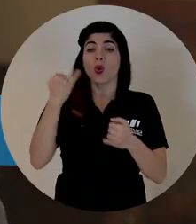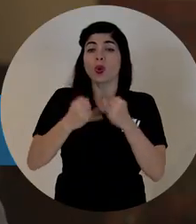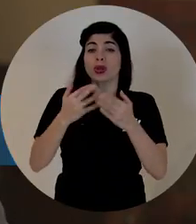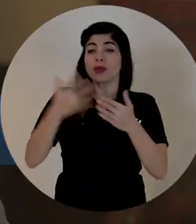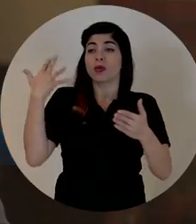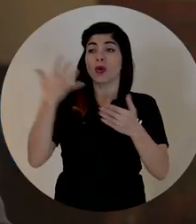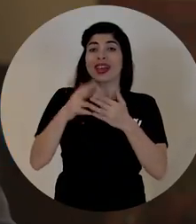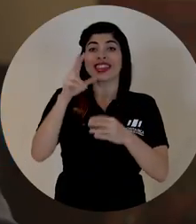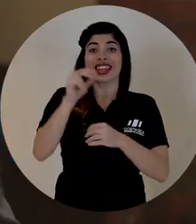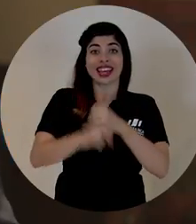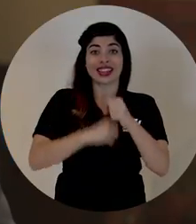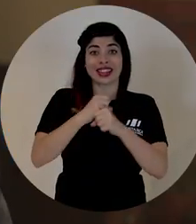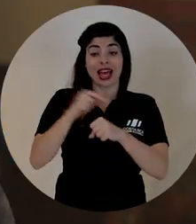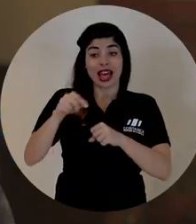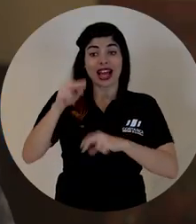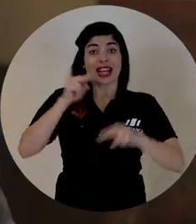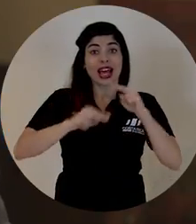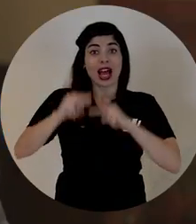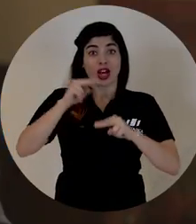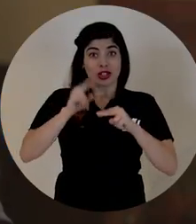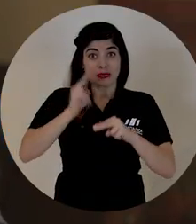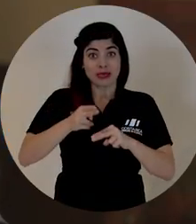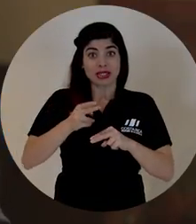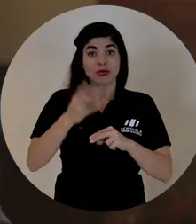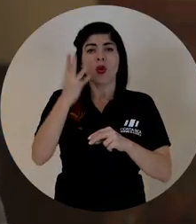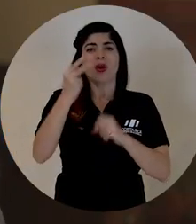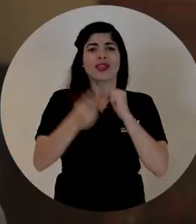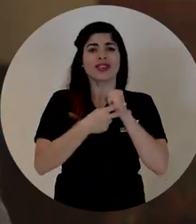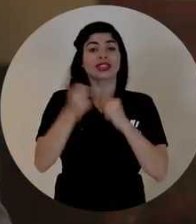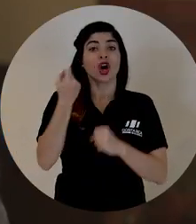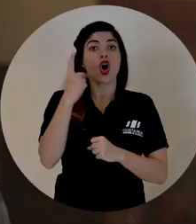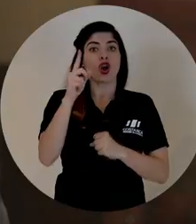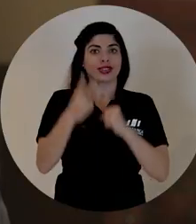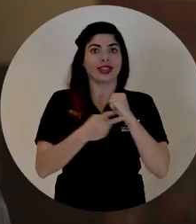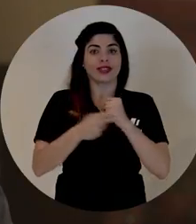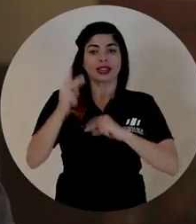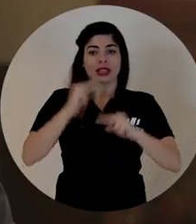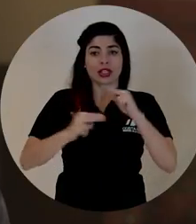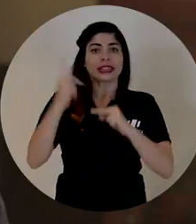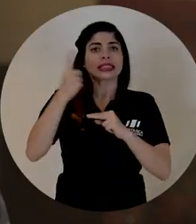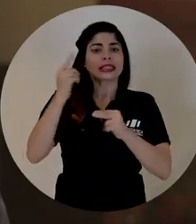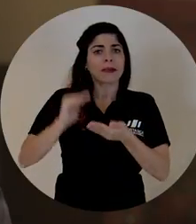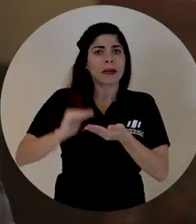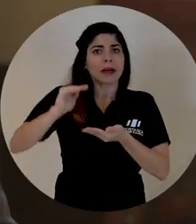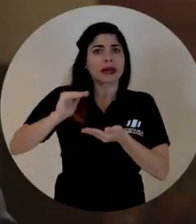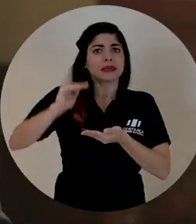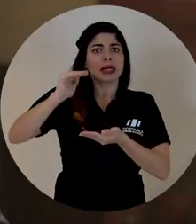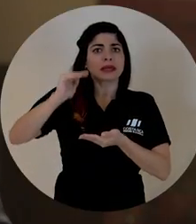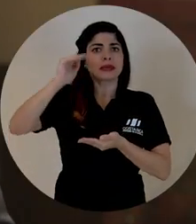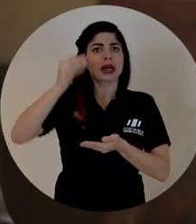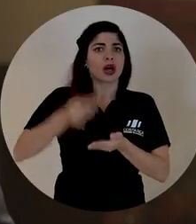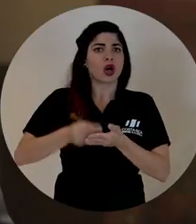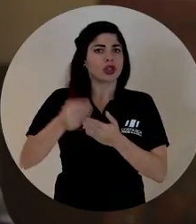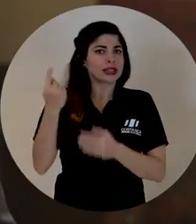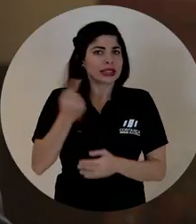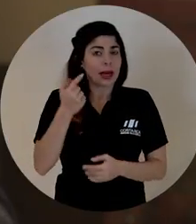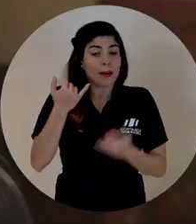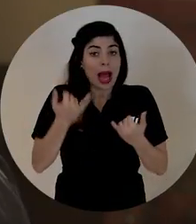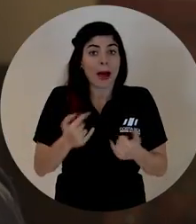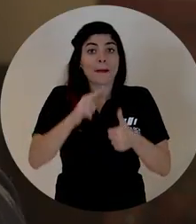últimos 30 años, esta convención colectiva fue renegociada en 11 ocasiones, siempre para elevar sus costos.